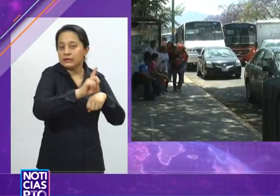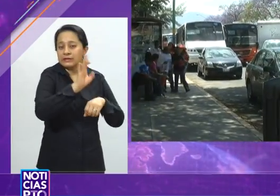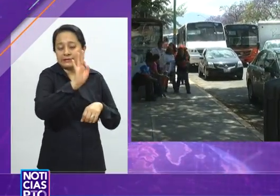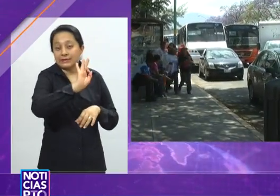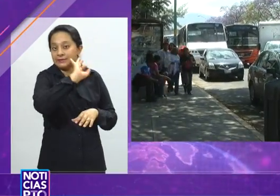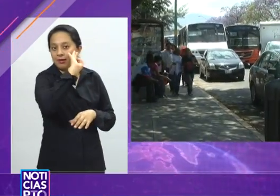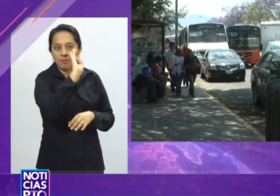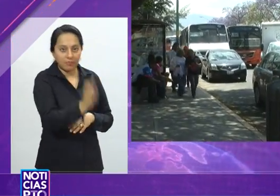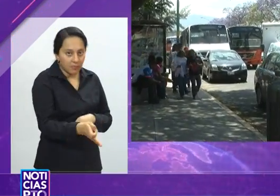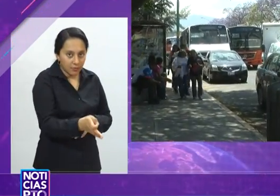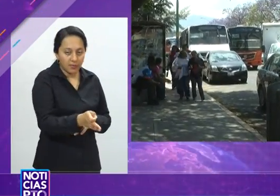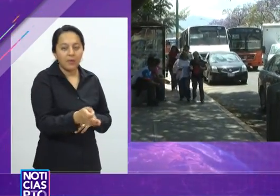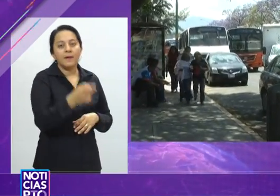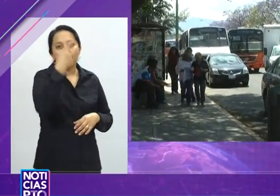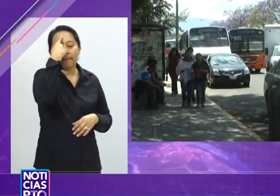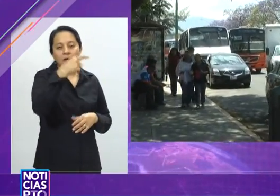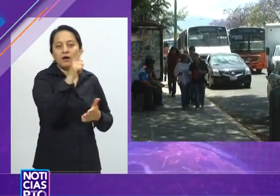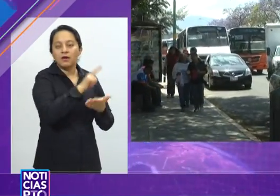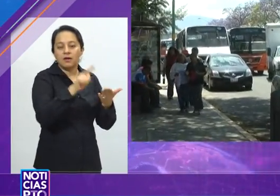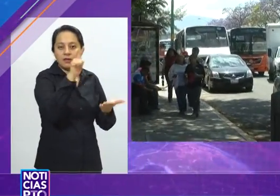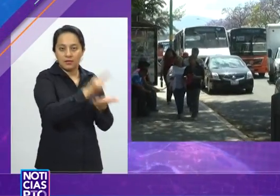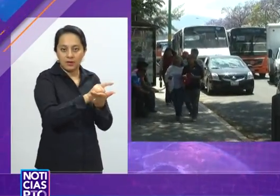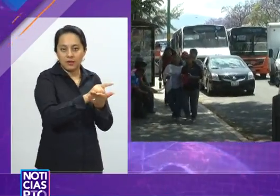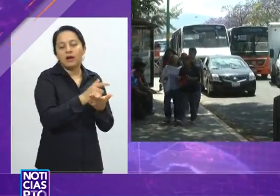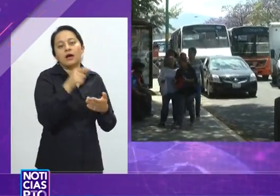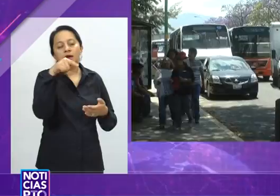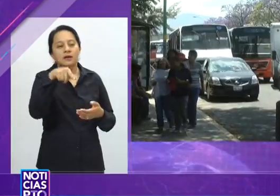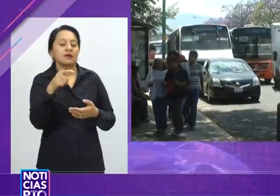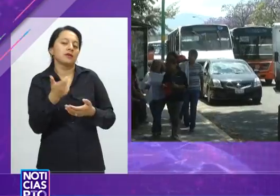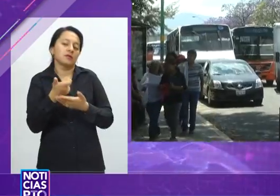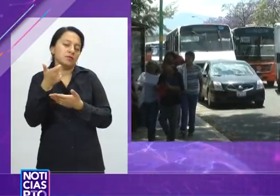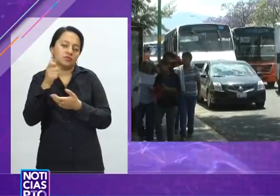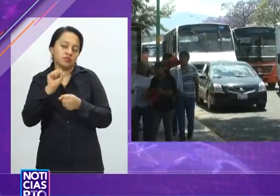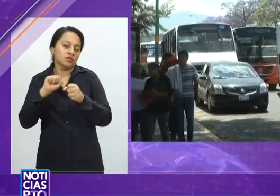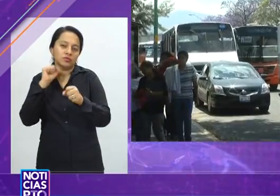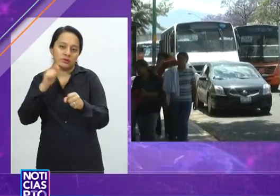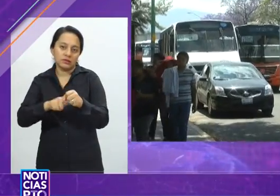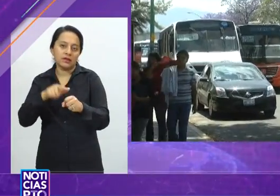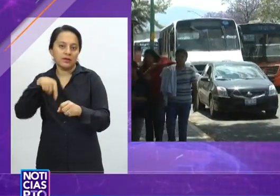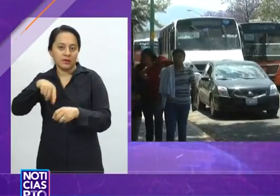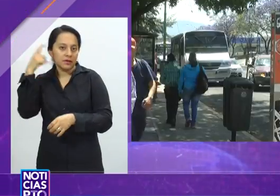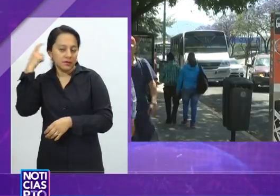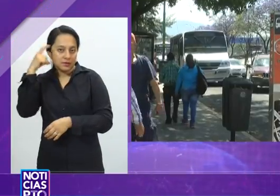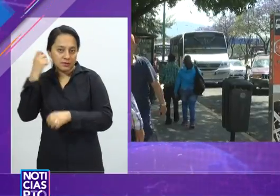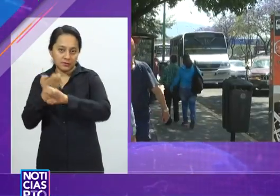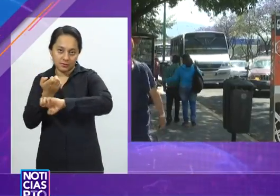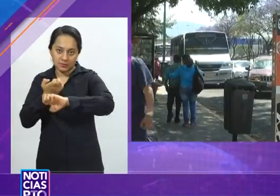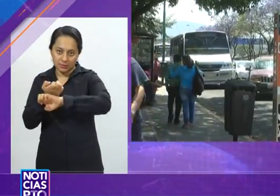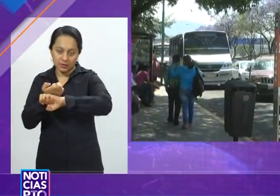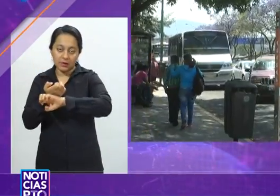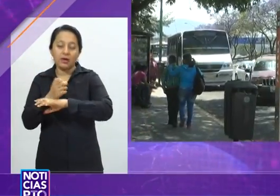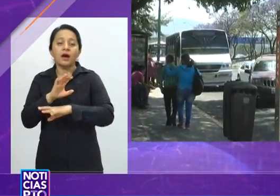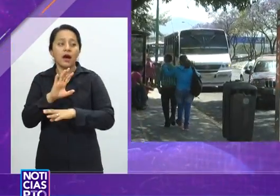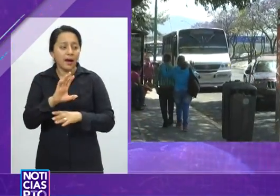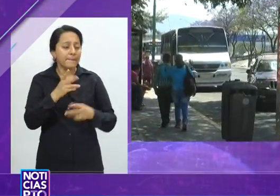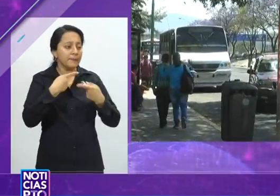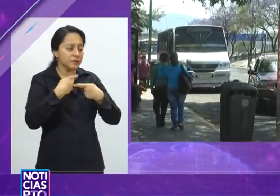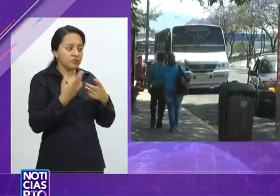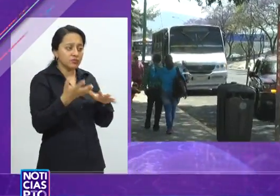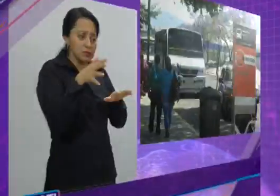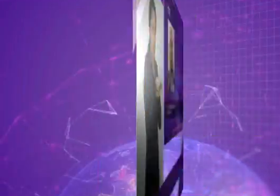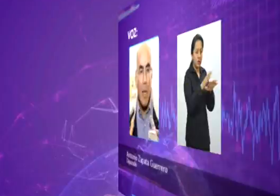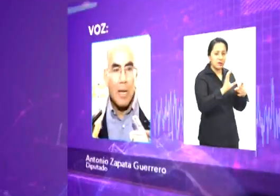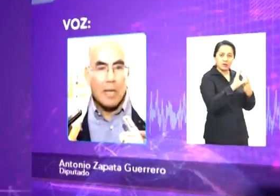económica del Estado, de tal suerte que pidió a los integrantes de la Comisión hacer llegar comentarios a la brevedad para hacer adecuaciones